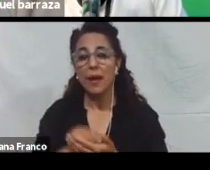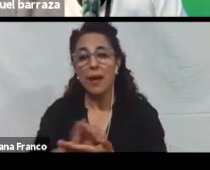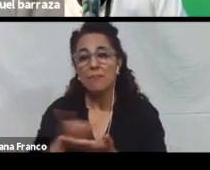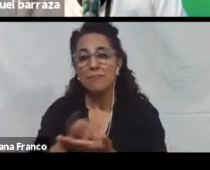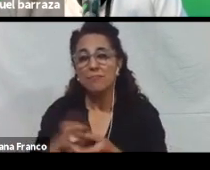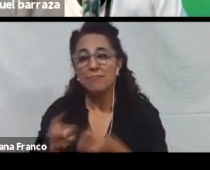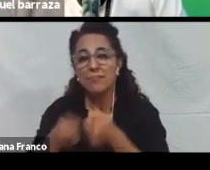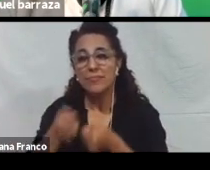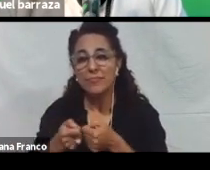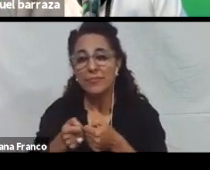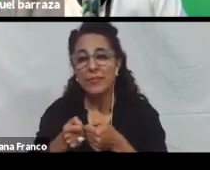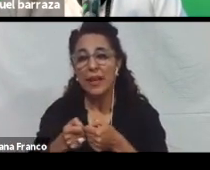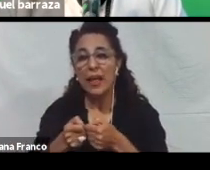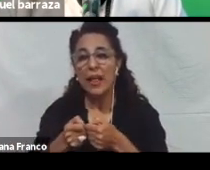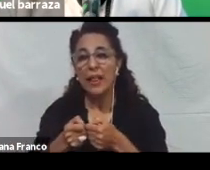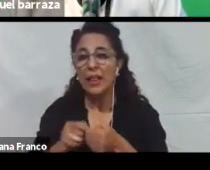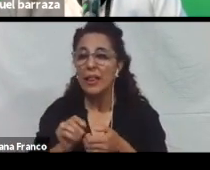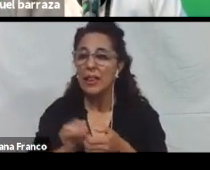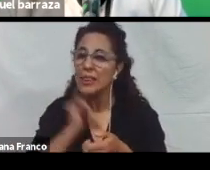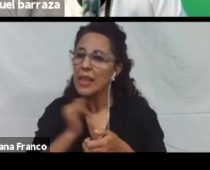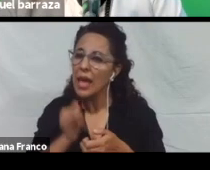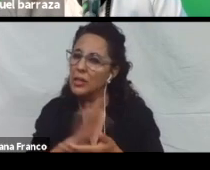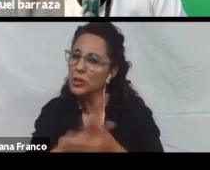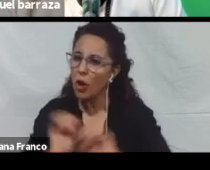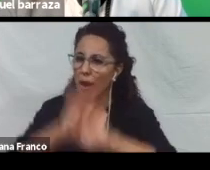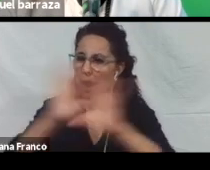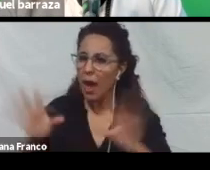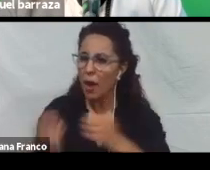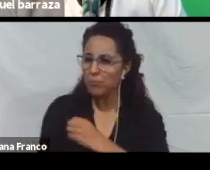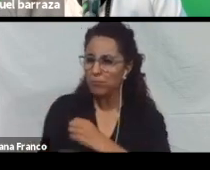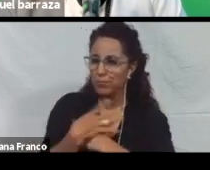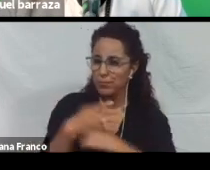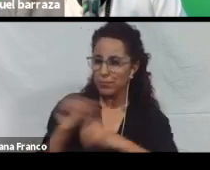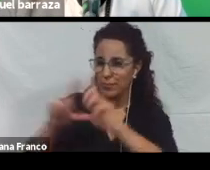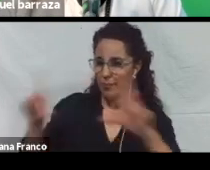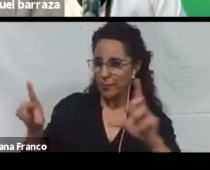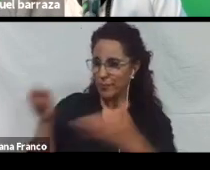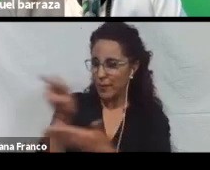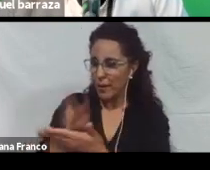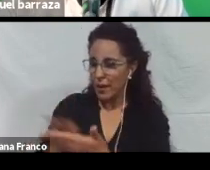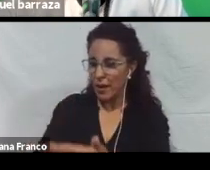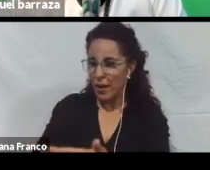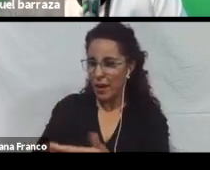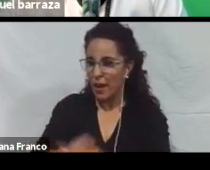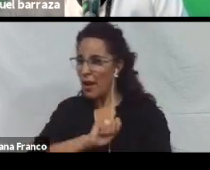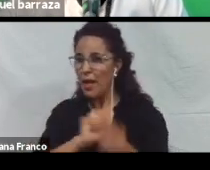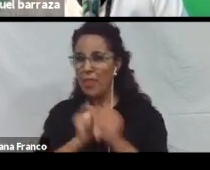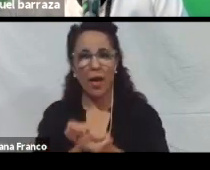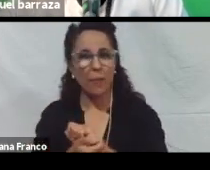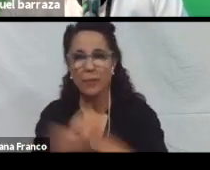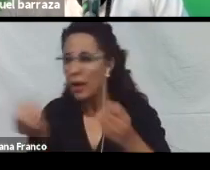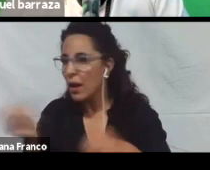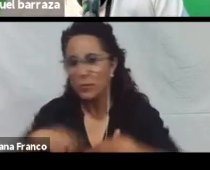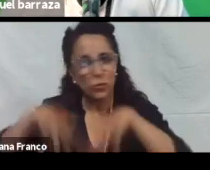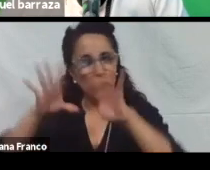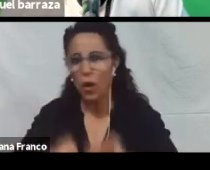texto. La imagen. La información. Tiene que llegar clara. Se tiene que adaptar. A todo tipo de pantalla. Y tiene que tener. Buen contraste. Para